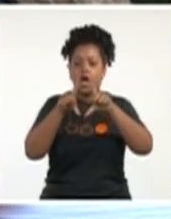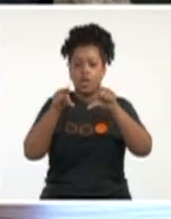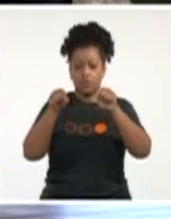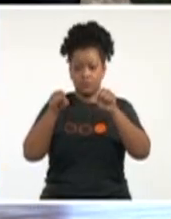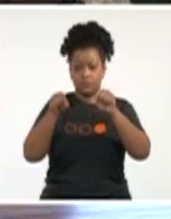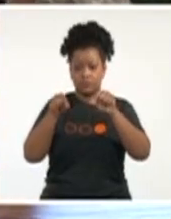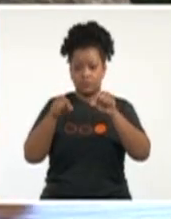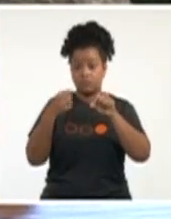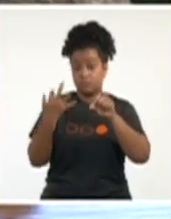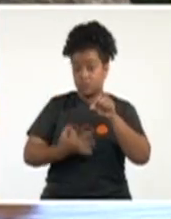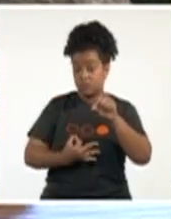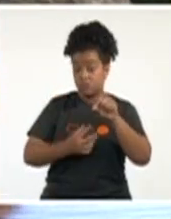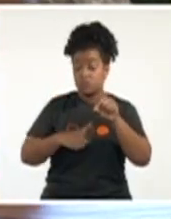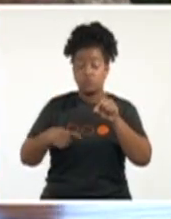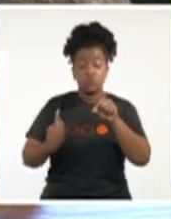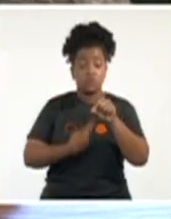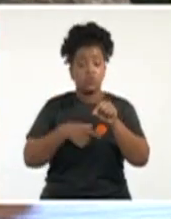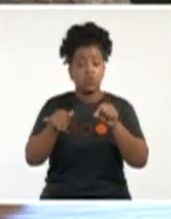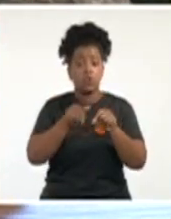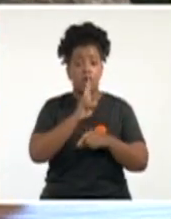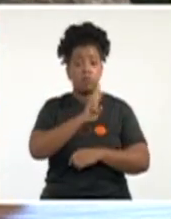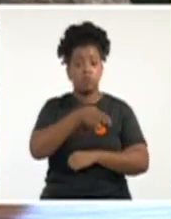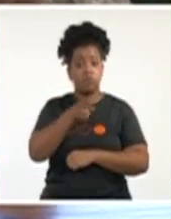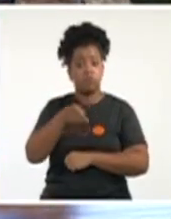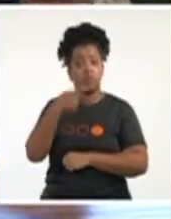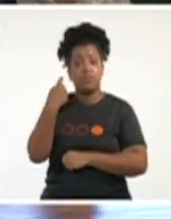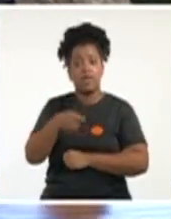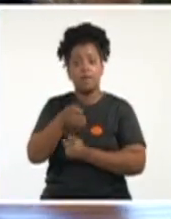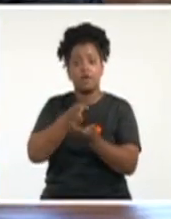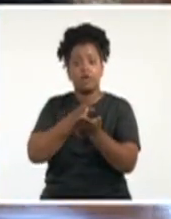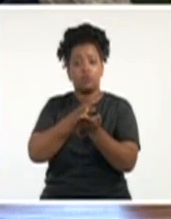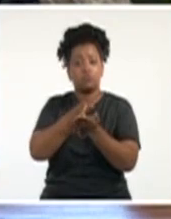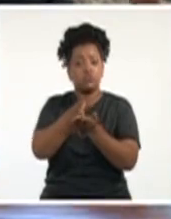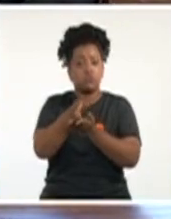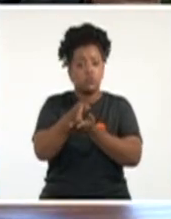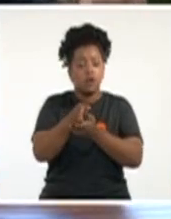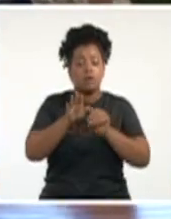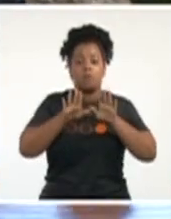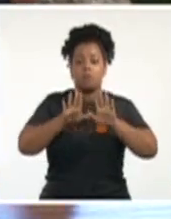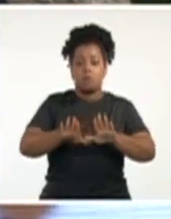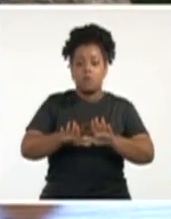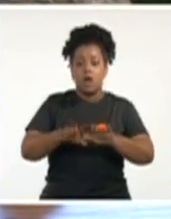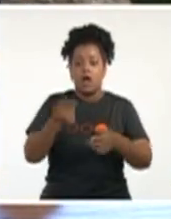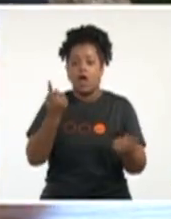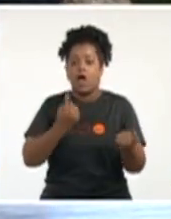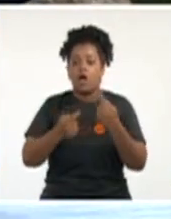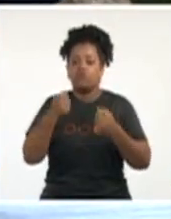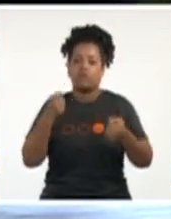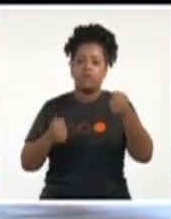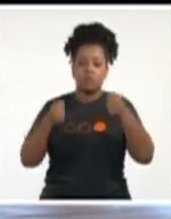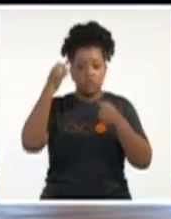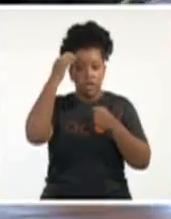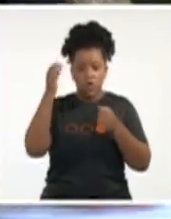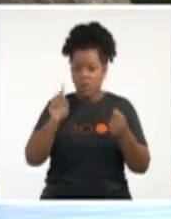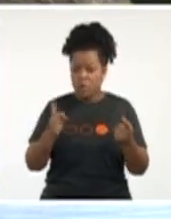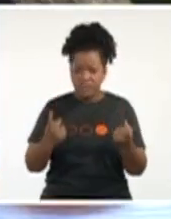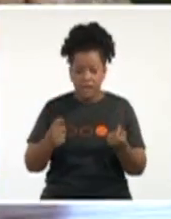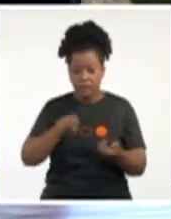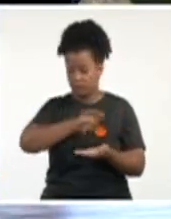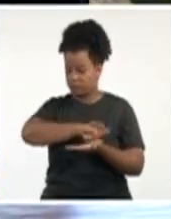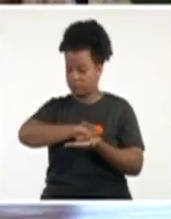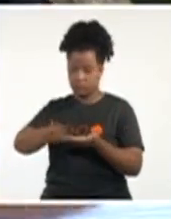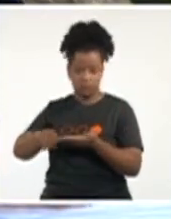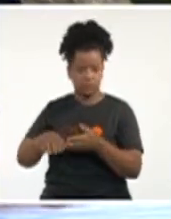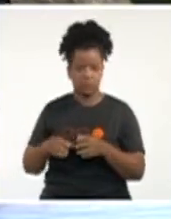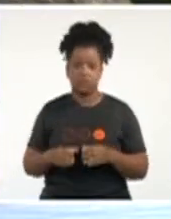nosotros incluso hemos estado orientando de seguir paralizando transporte estatal que no sea necesario. Por supuesto no tiene que